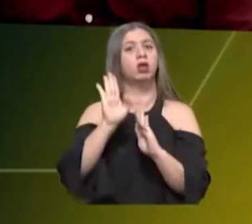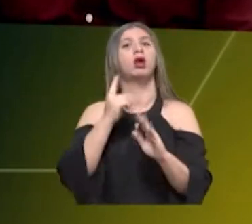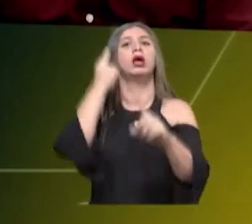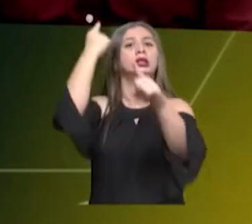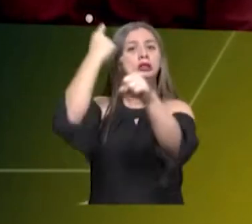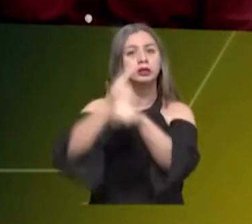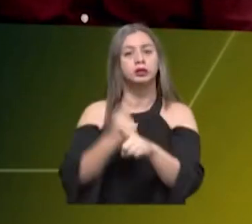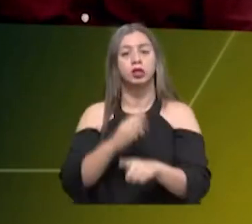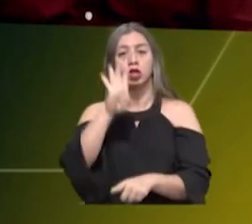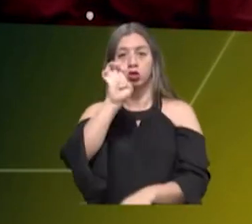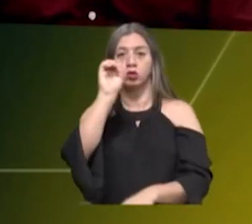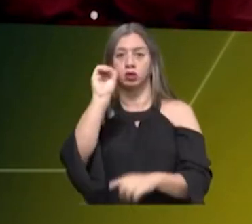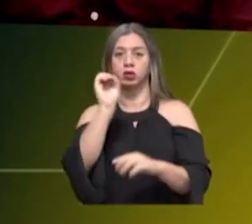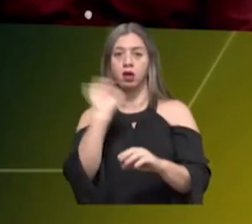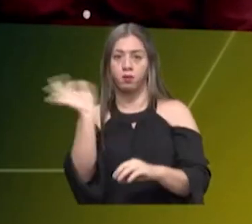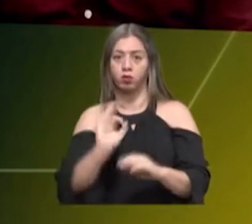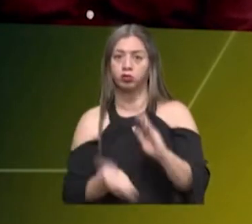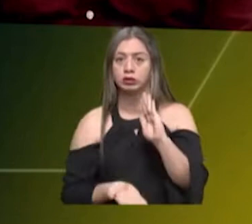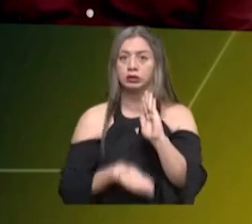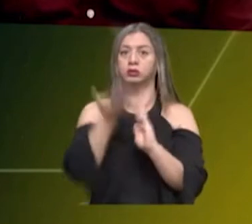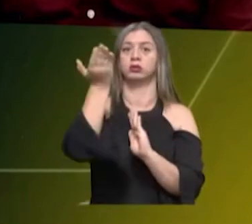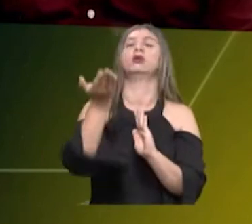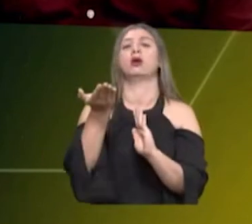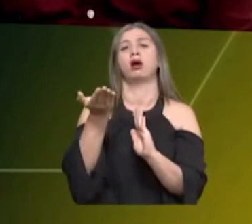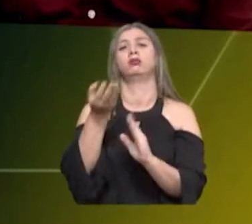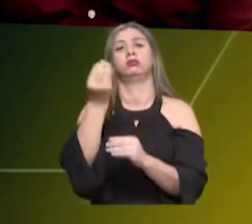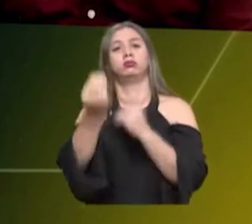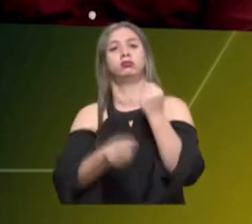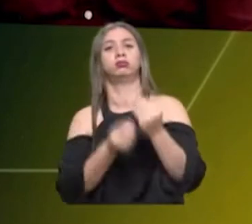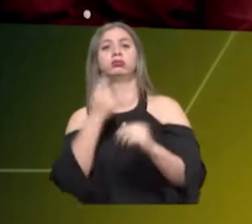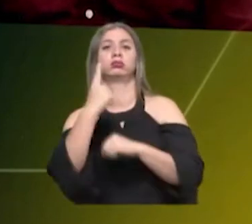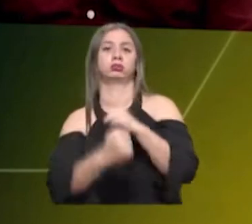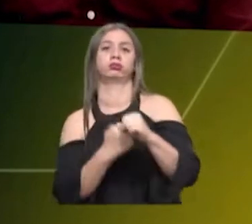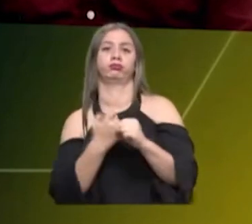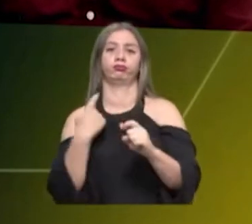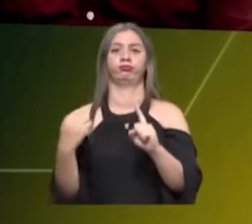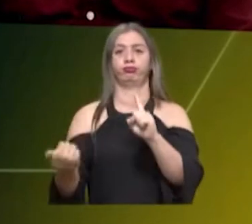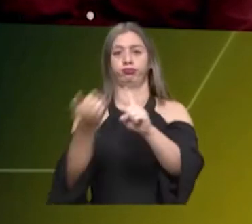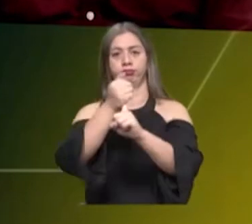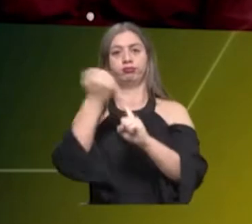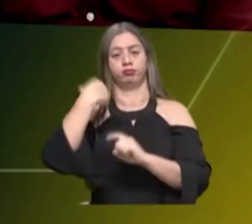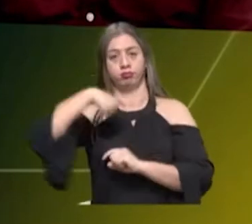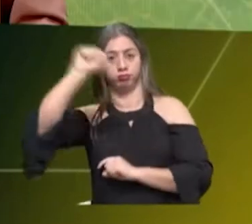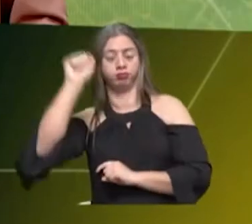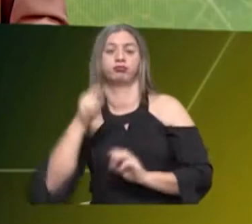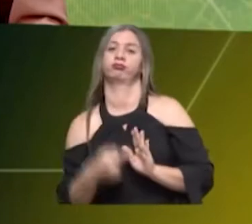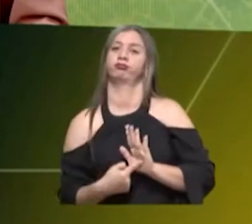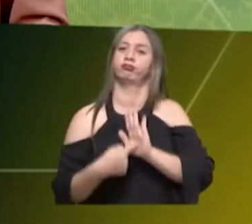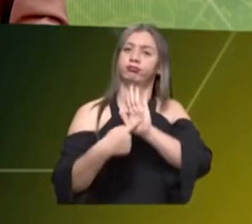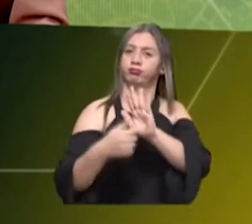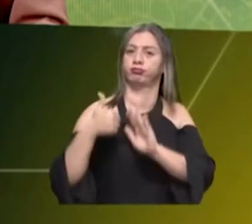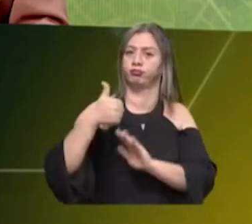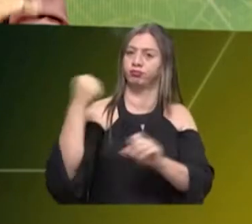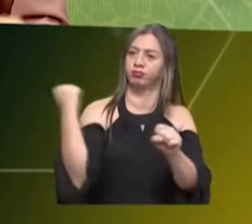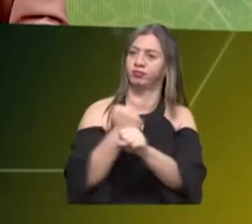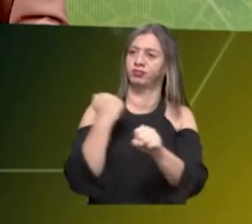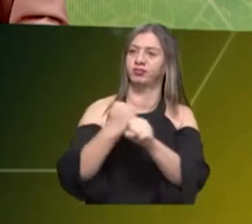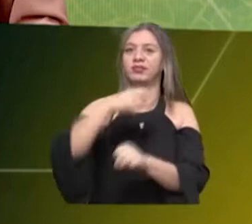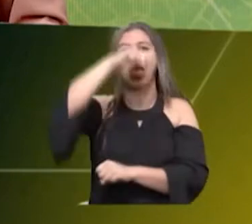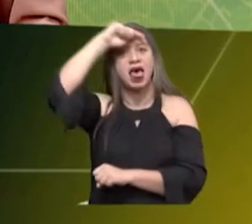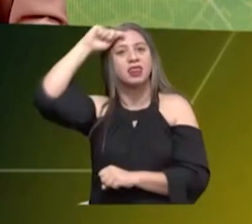por encima del 90% también hacen que haya sido un año lleno de logros. Claro, ahí se ve el buen trabajo y el trabajo duro.